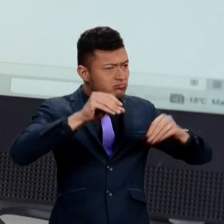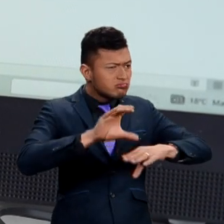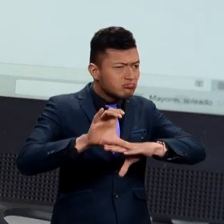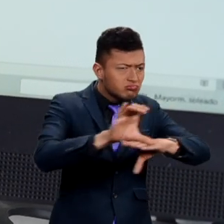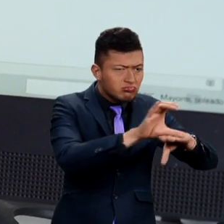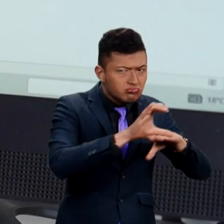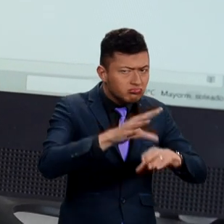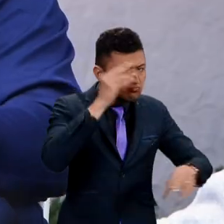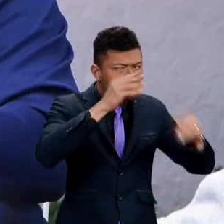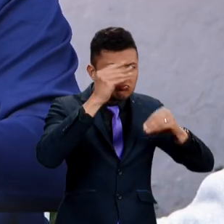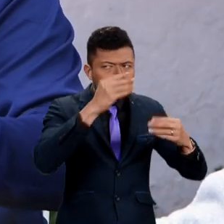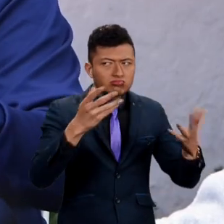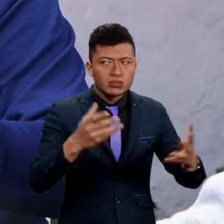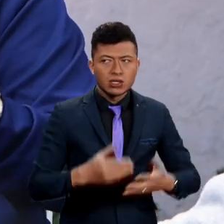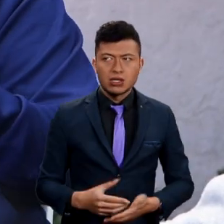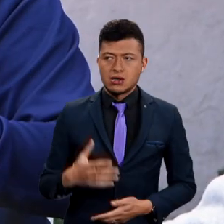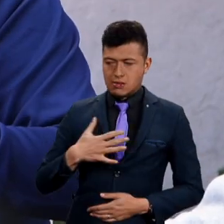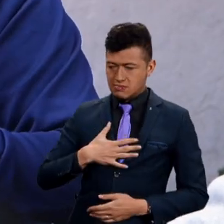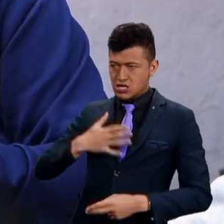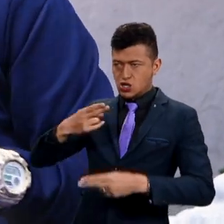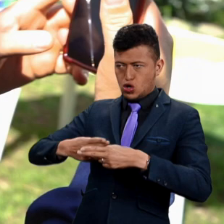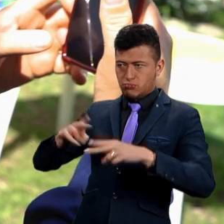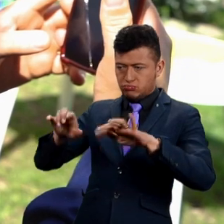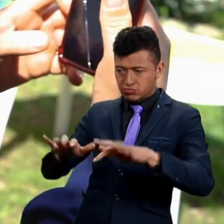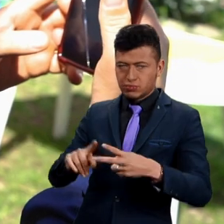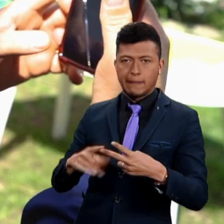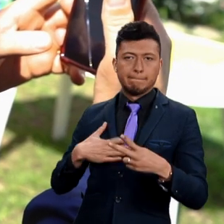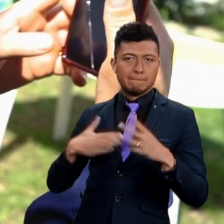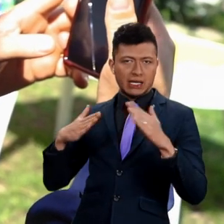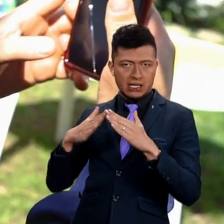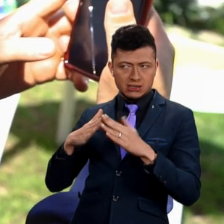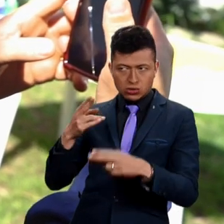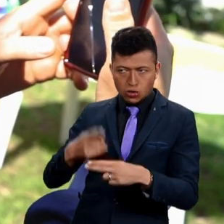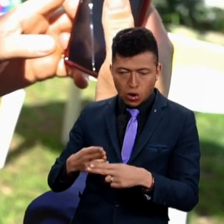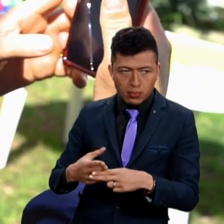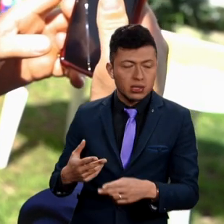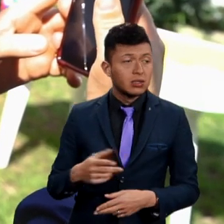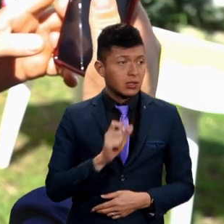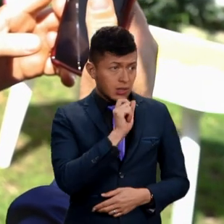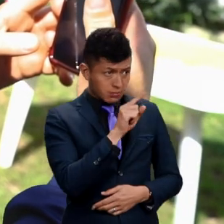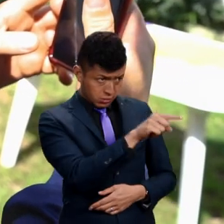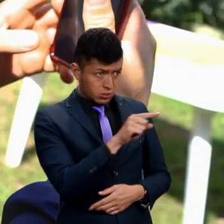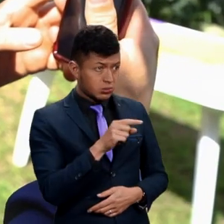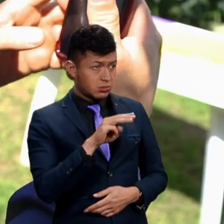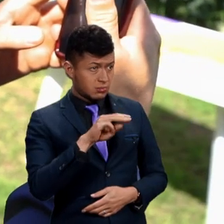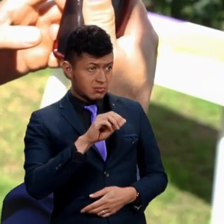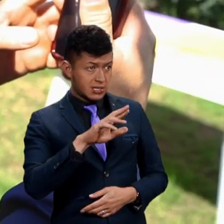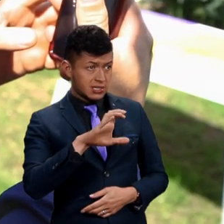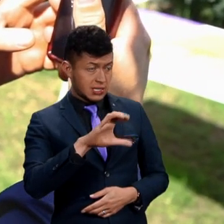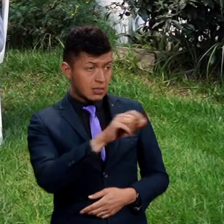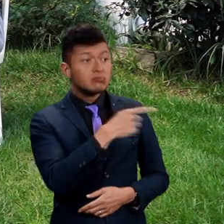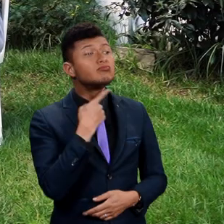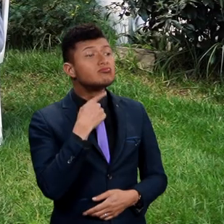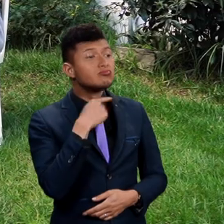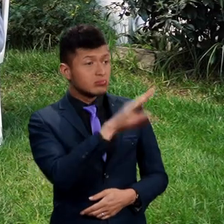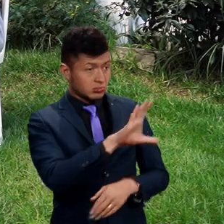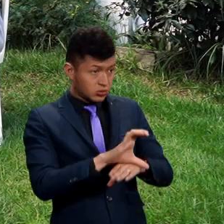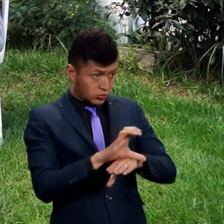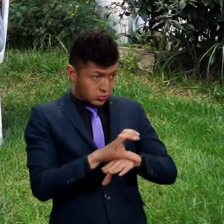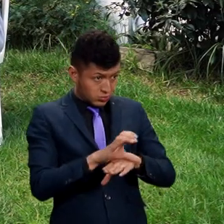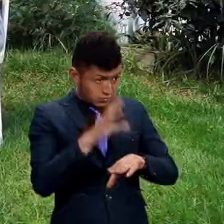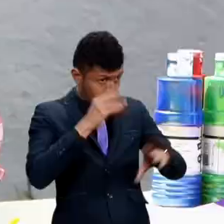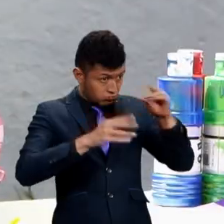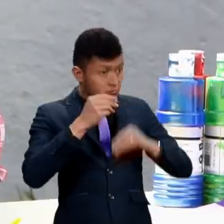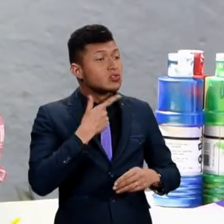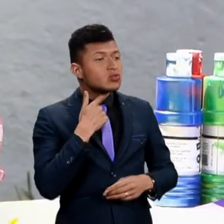fundación usando el computador? El nombre es mío, el nombre es mío, el nombre es mi casa. Marcela, ¿a ti te ha gustado aprender a usar